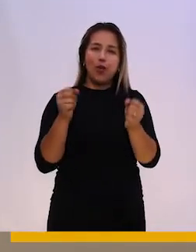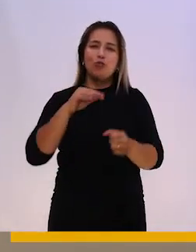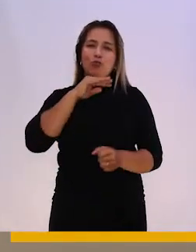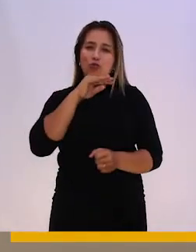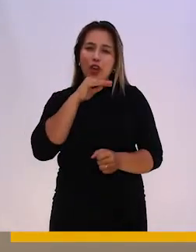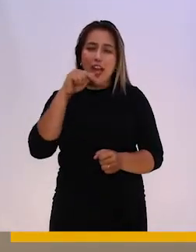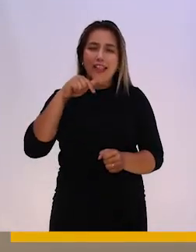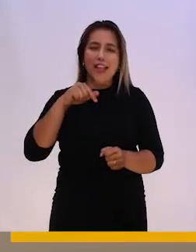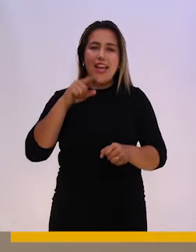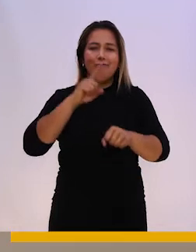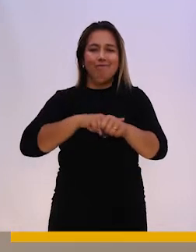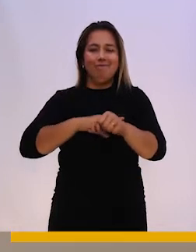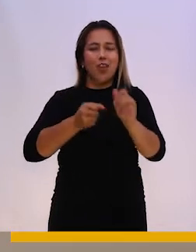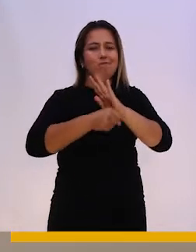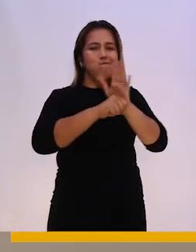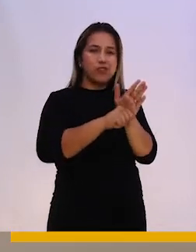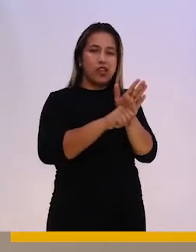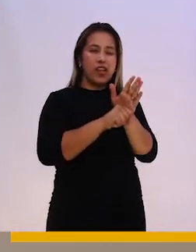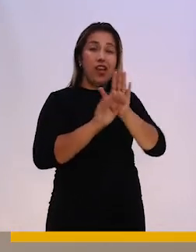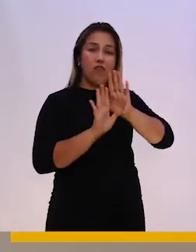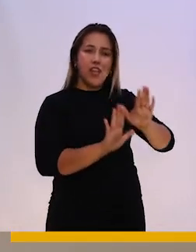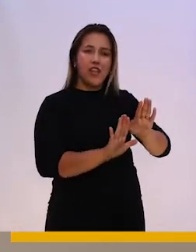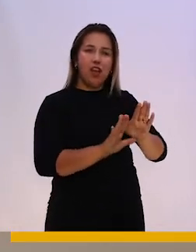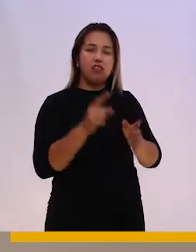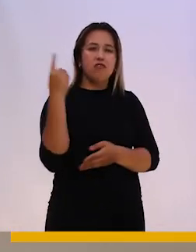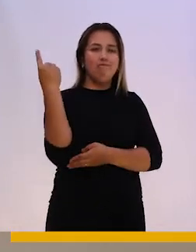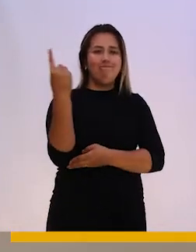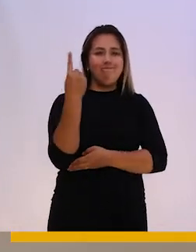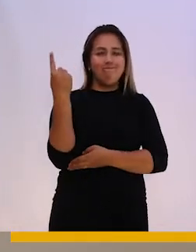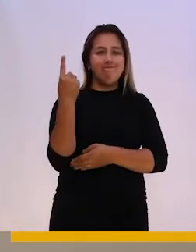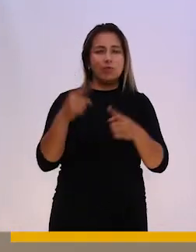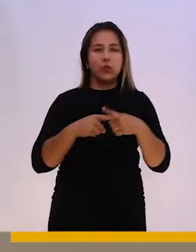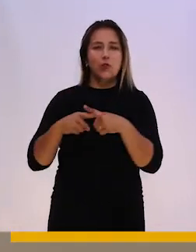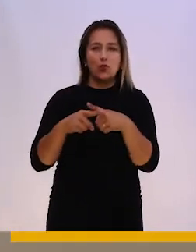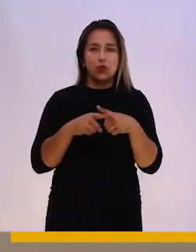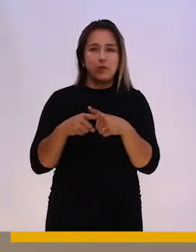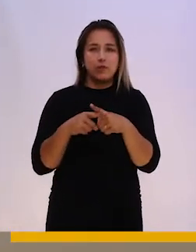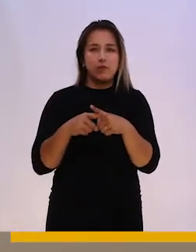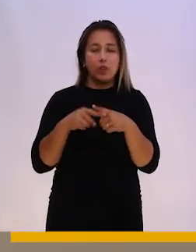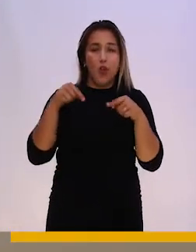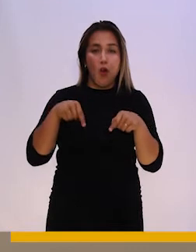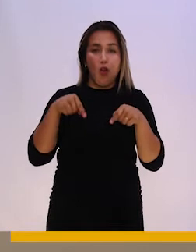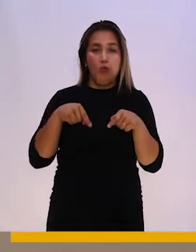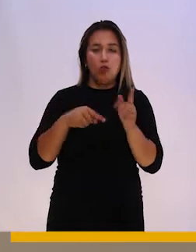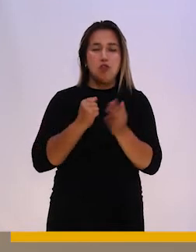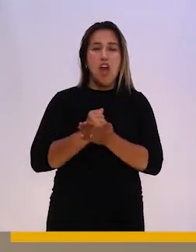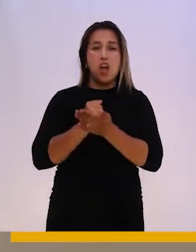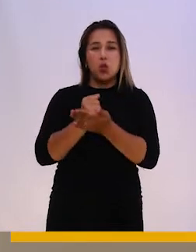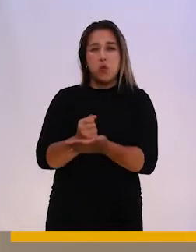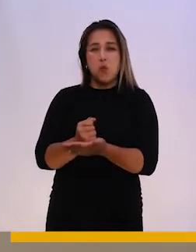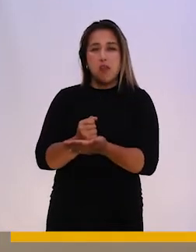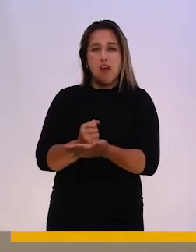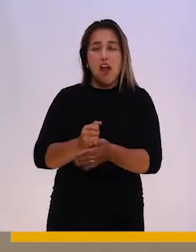nos encontramos en tiempo de pandemia, evitar o prevenir el aislamiento social. Esto nos permite y nos ayuda de una manera